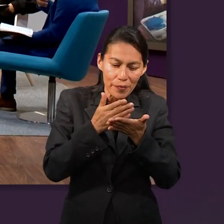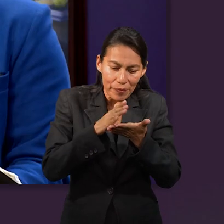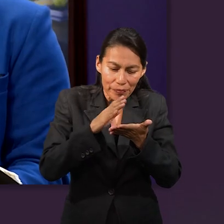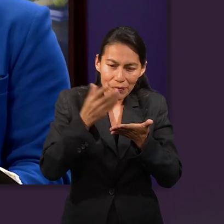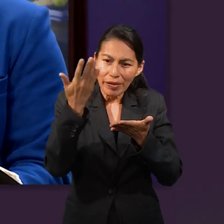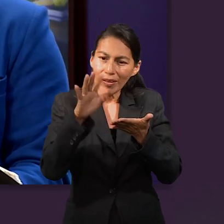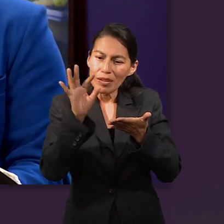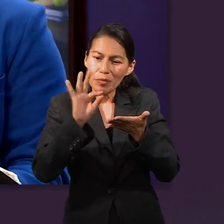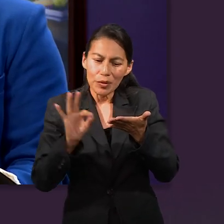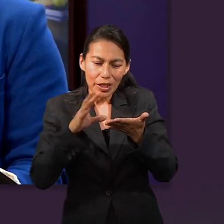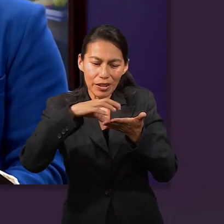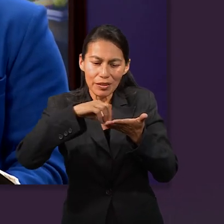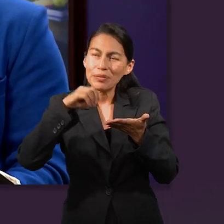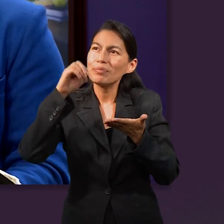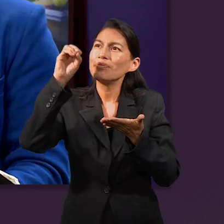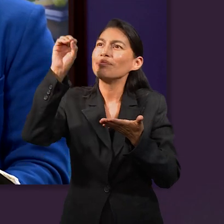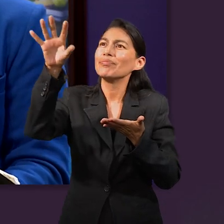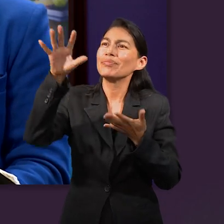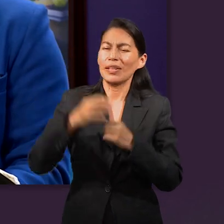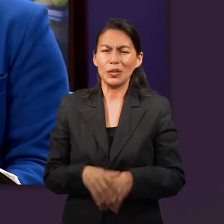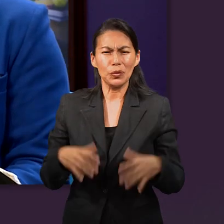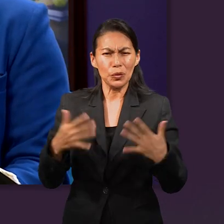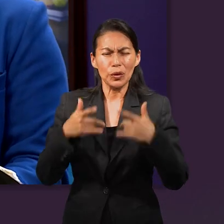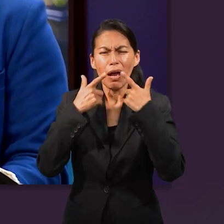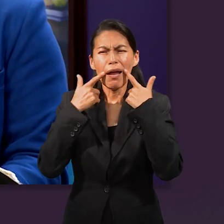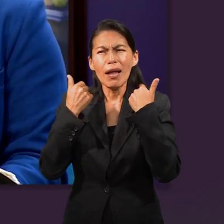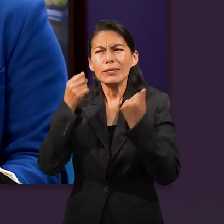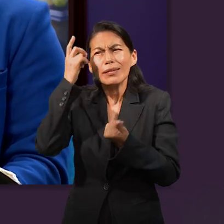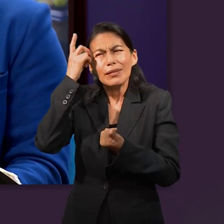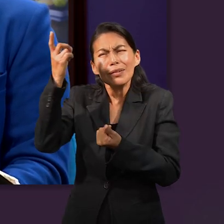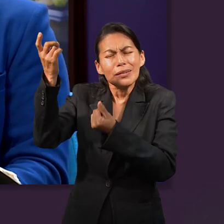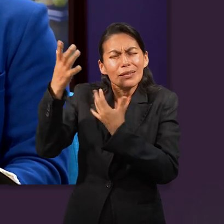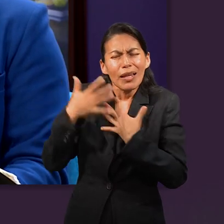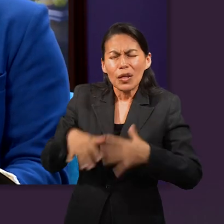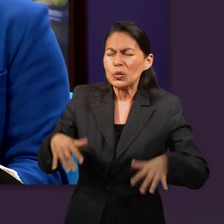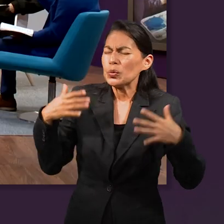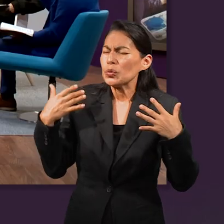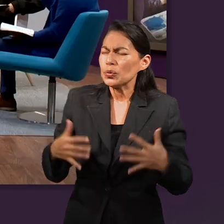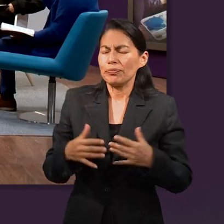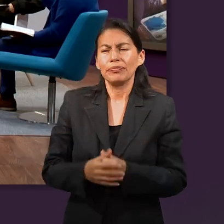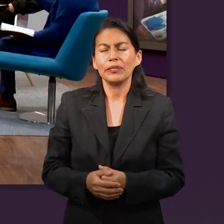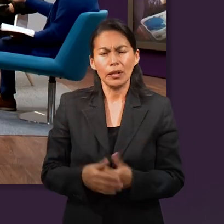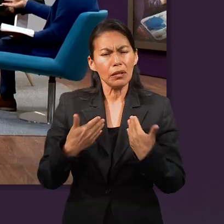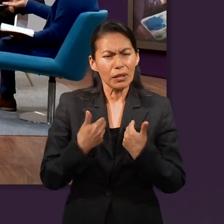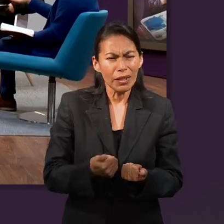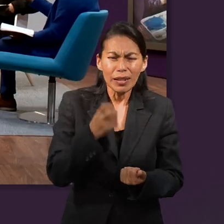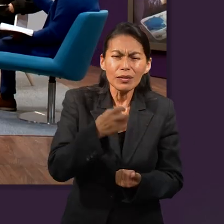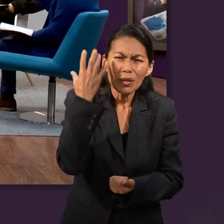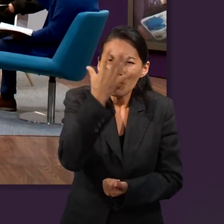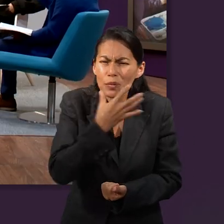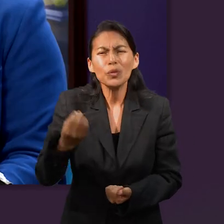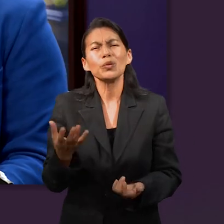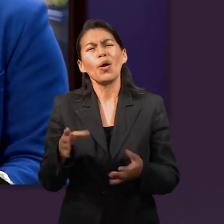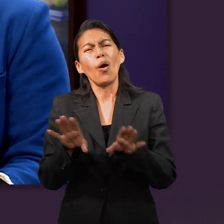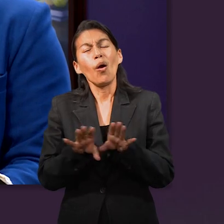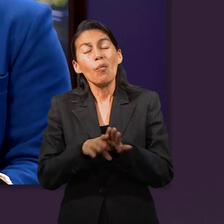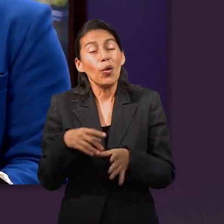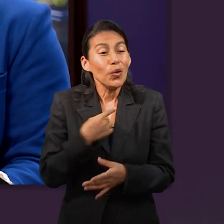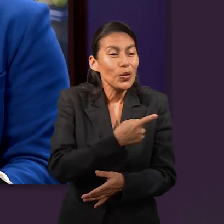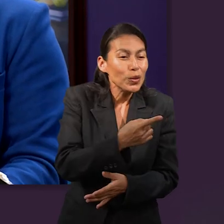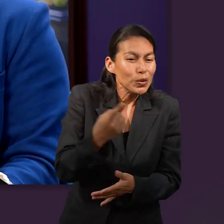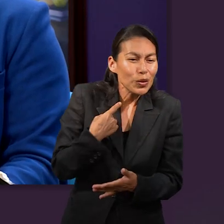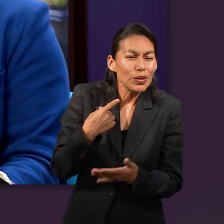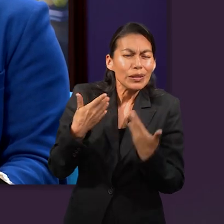que tú me das, yo te devuelvo a ti el diez por ciento, y lo da porque él recibe esa gracia de Dios, entiende esa gracia. Y eso es lo bonito